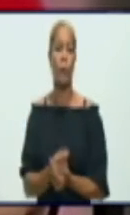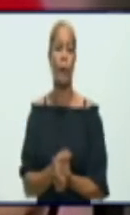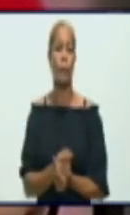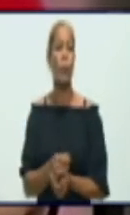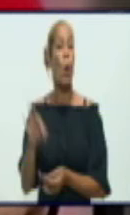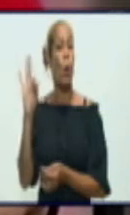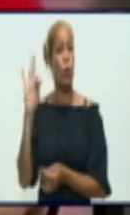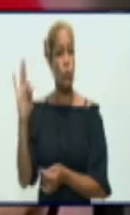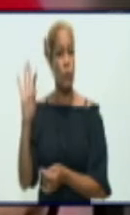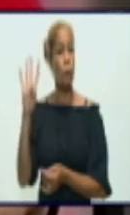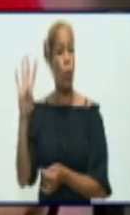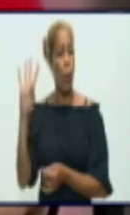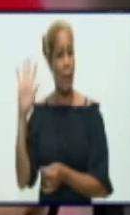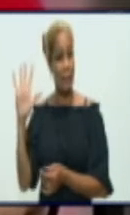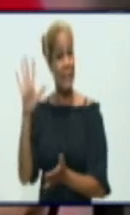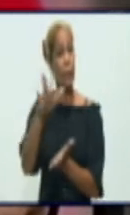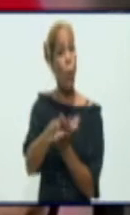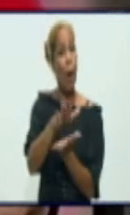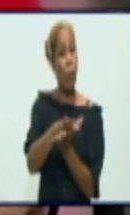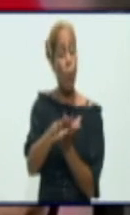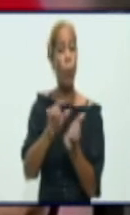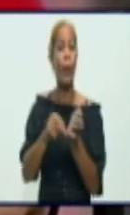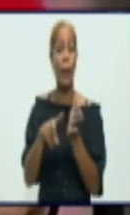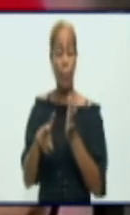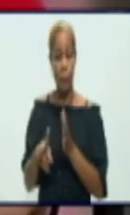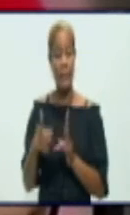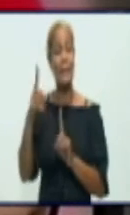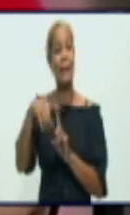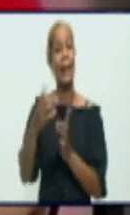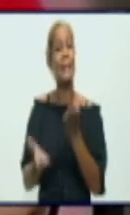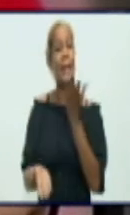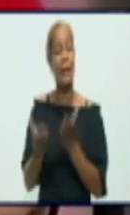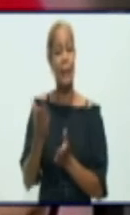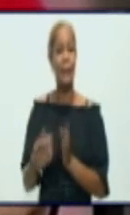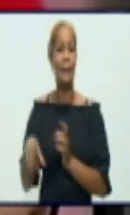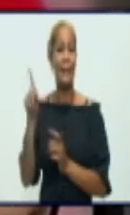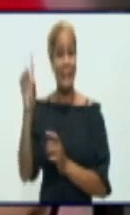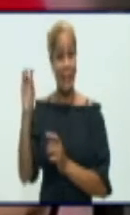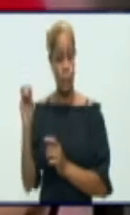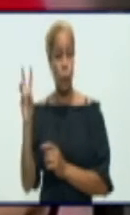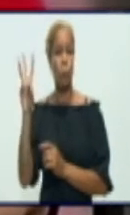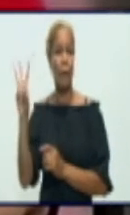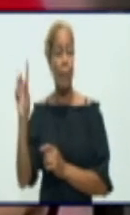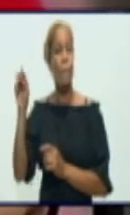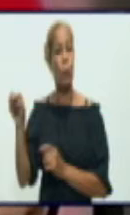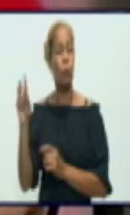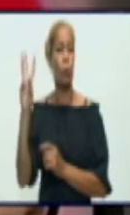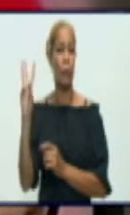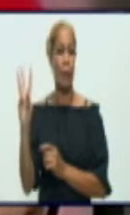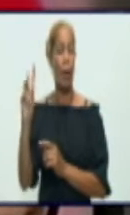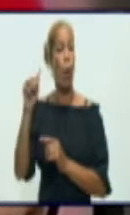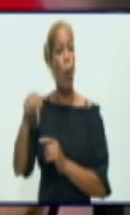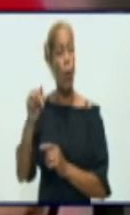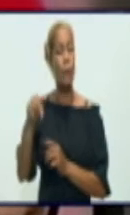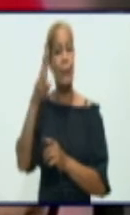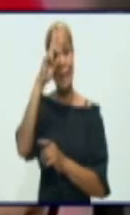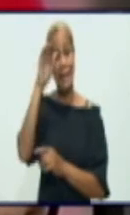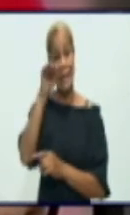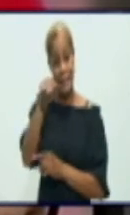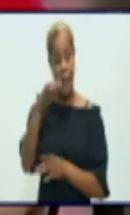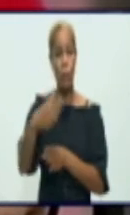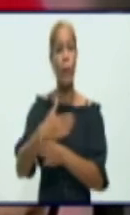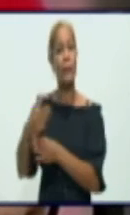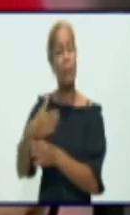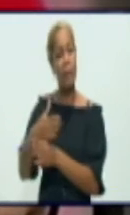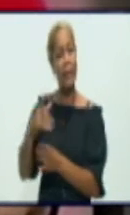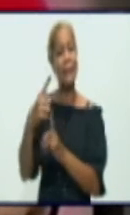845 casos y una tasa de incidencia de 103.3. Hoy permanecen ingresados en los diferentes centros de